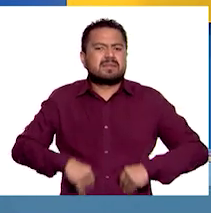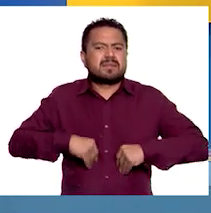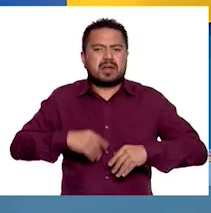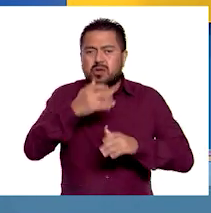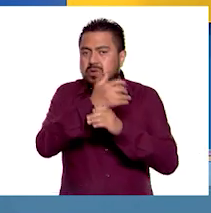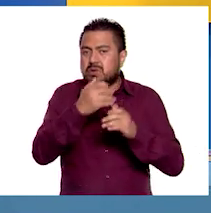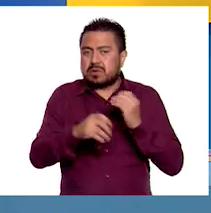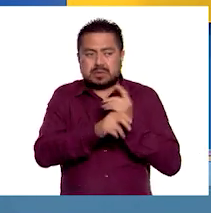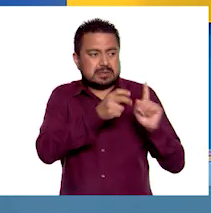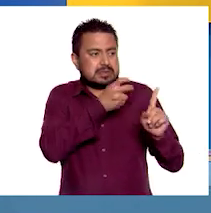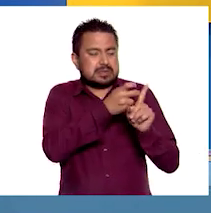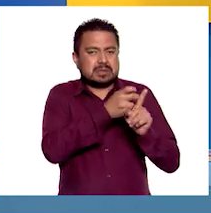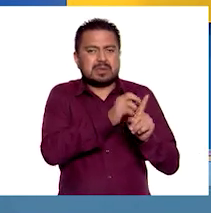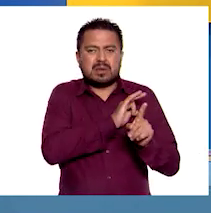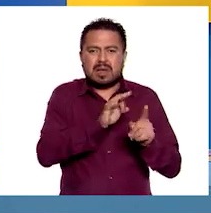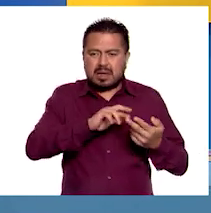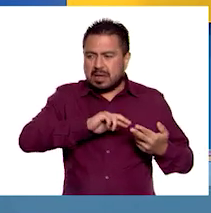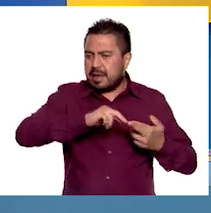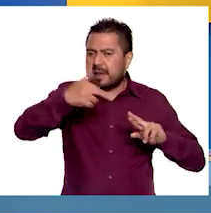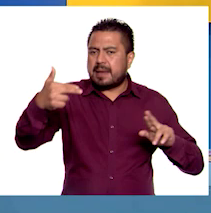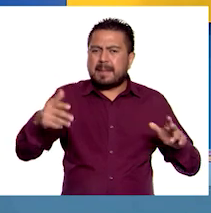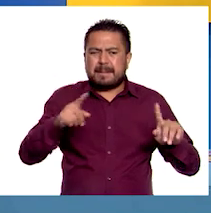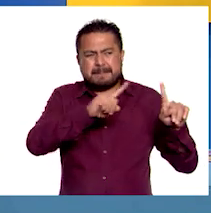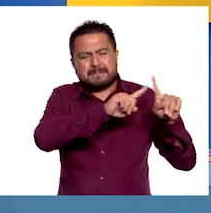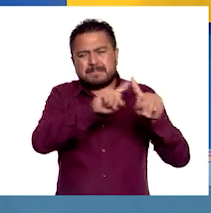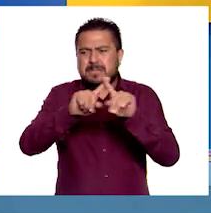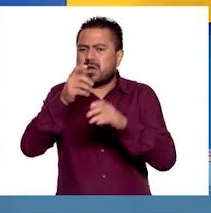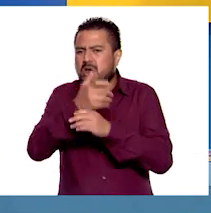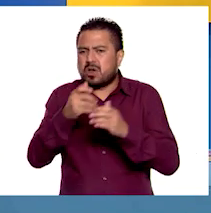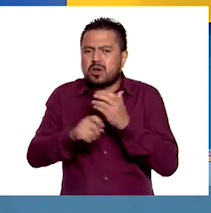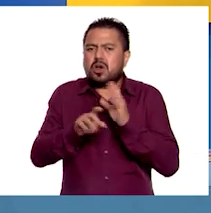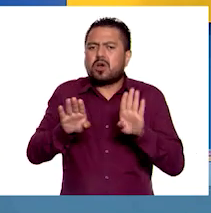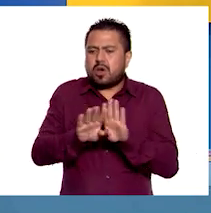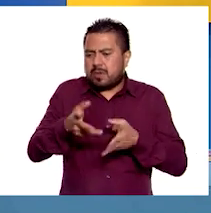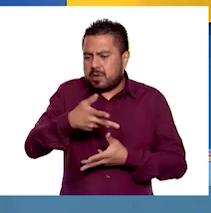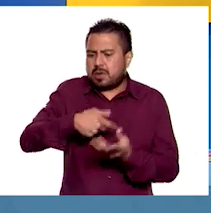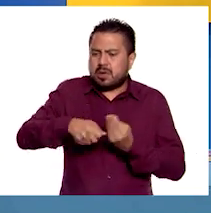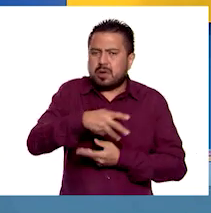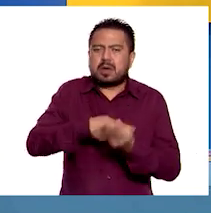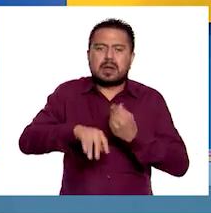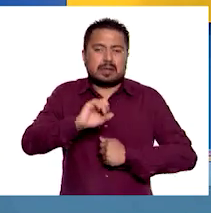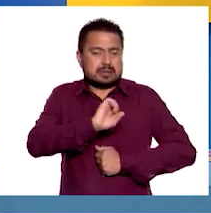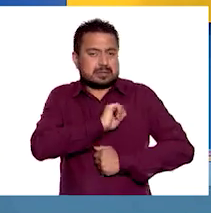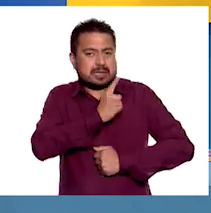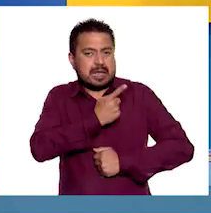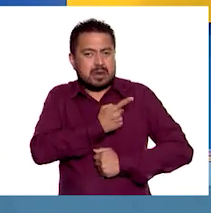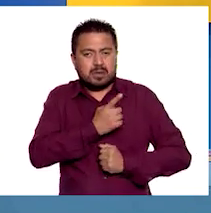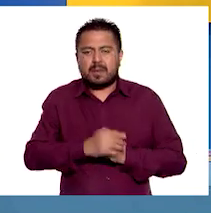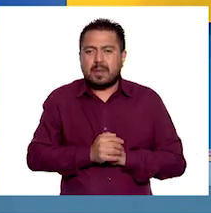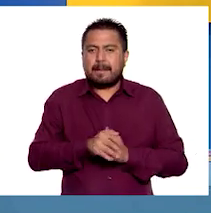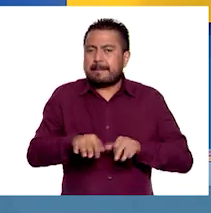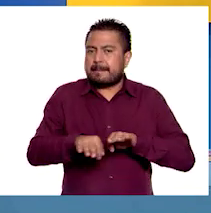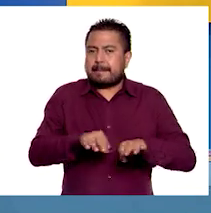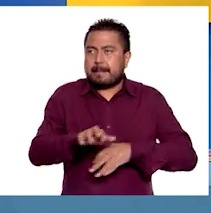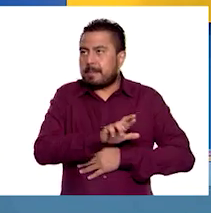condición que interrelaciona diversos factores como el ingreso, la salud, el empleo, las